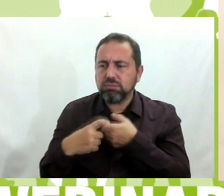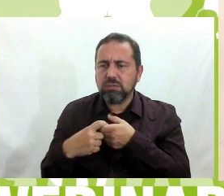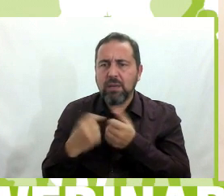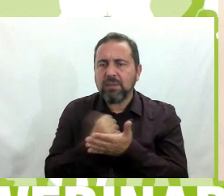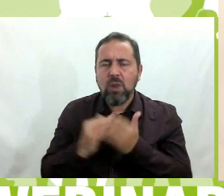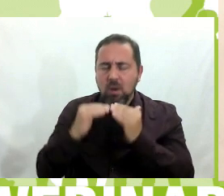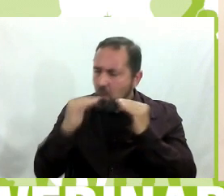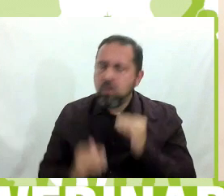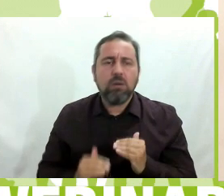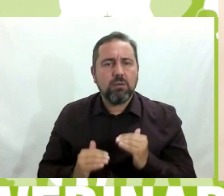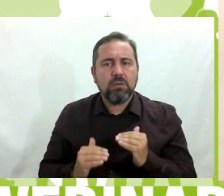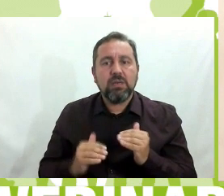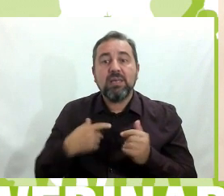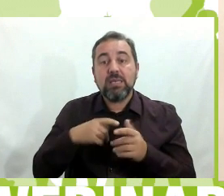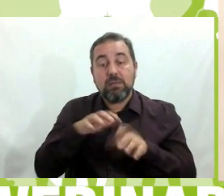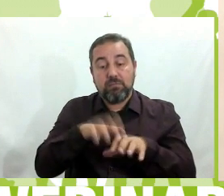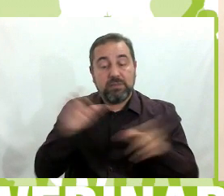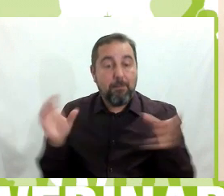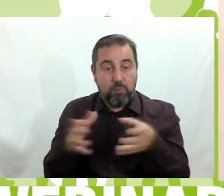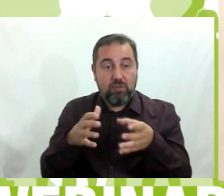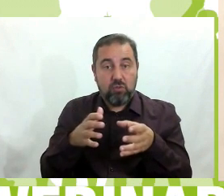un cambio en la población escolar que acogemos.